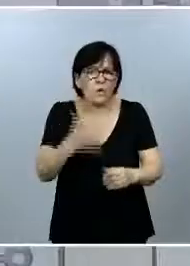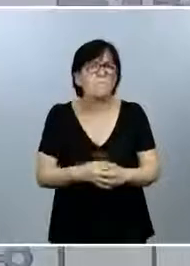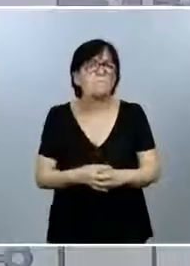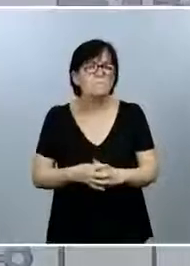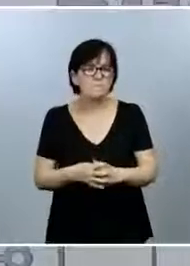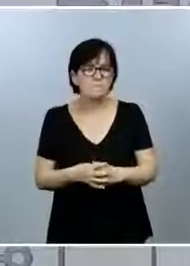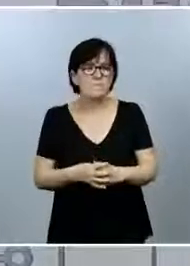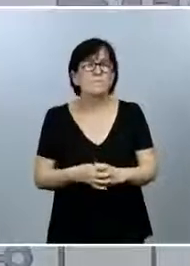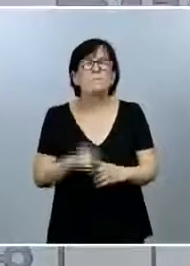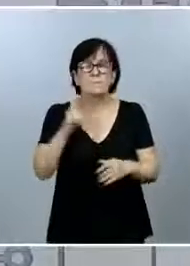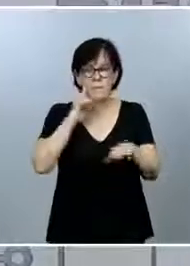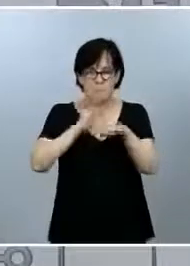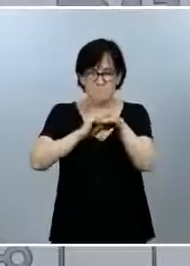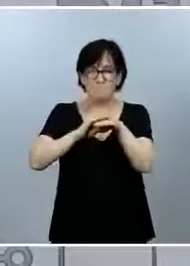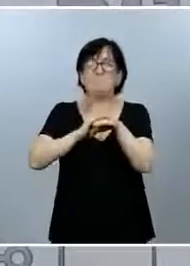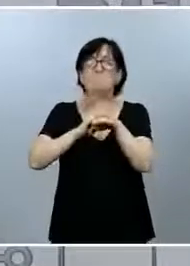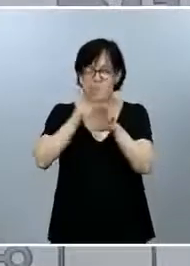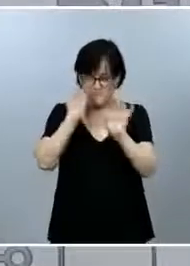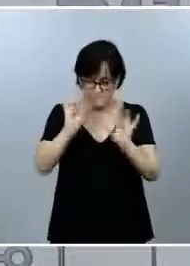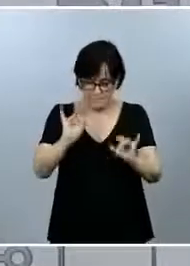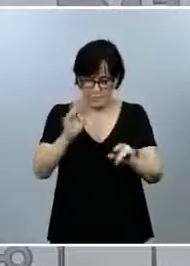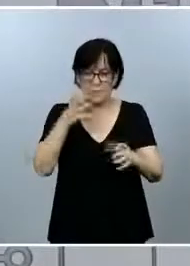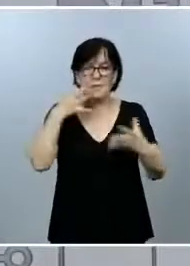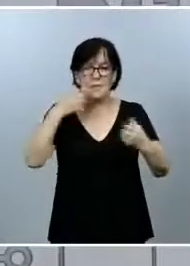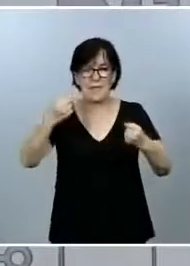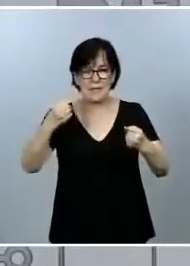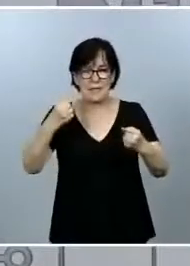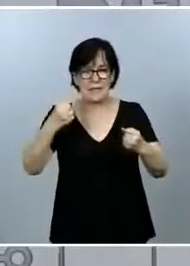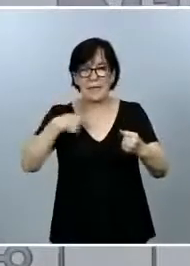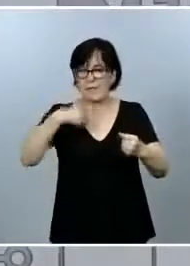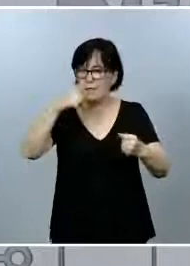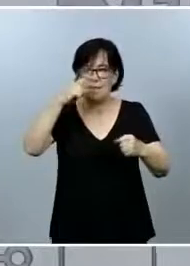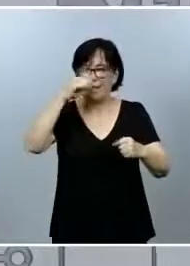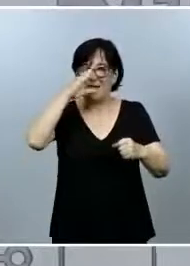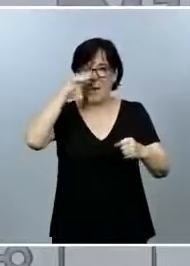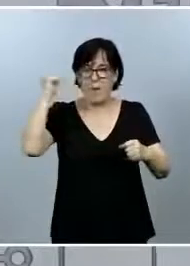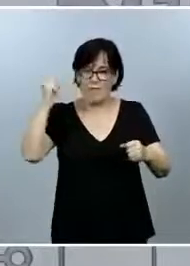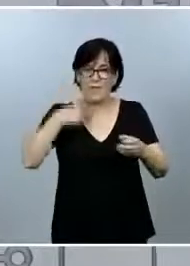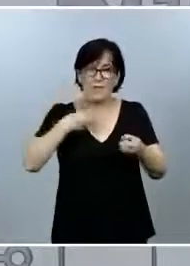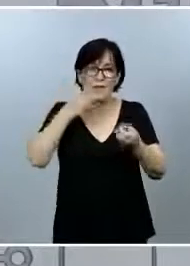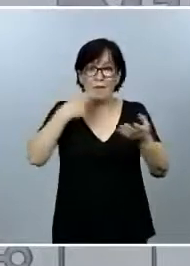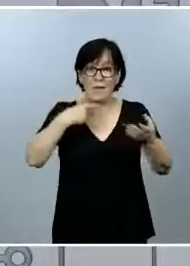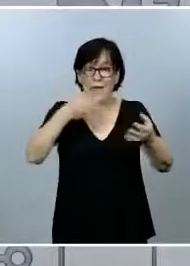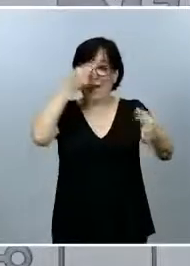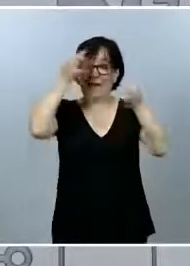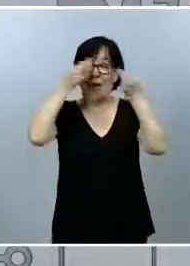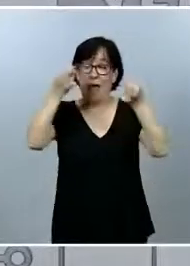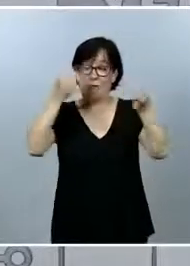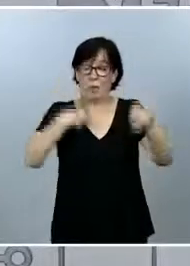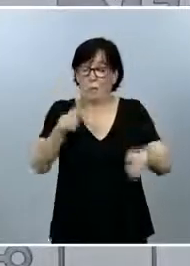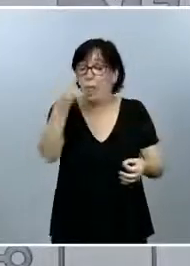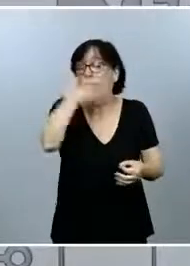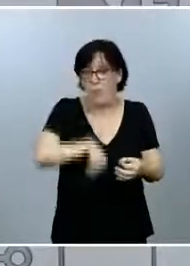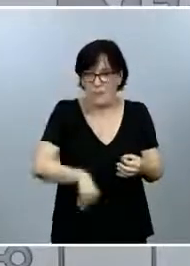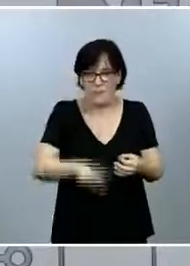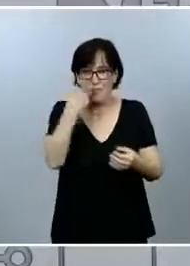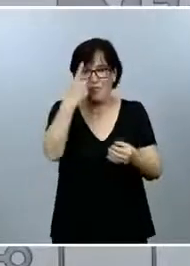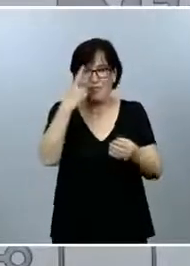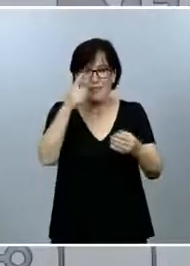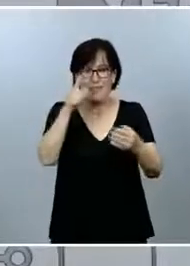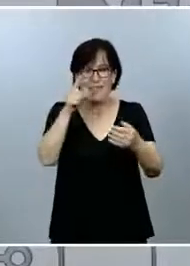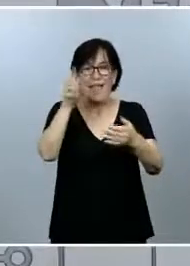Sí, les voy a dar los datos de los sanitarios, lo tenía ahí, se me ha olvidado de dar tantos datos que al final me he dejado una de las tablas.